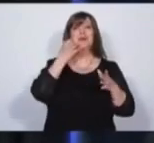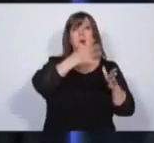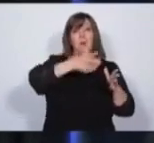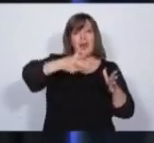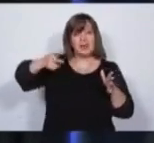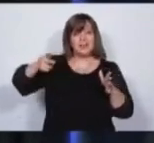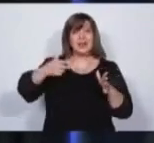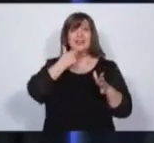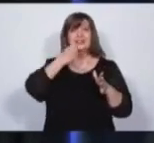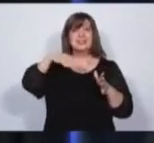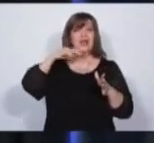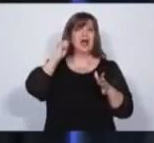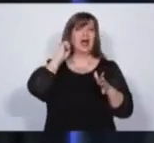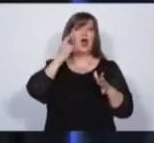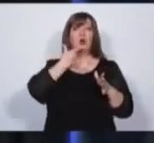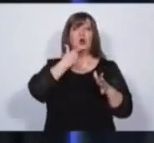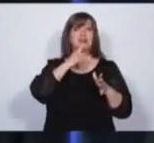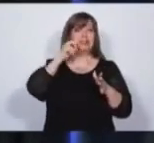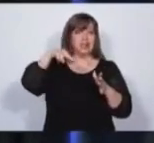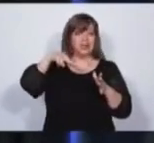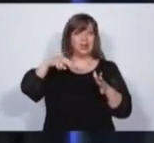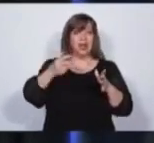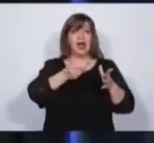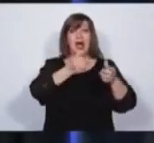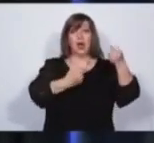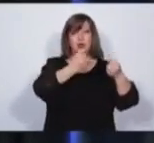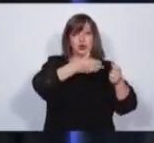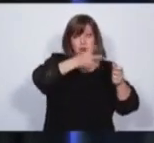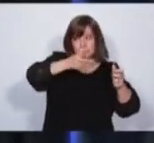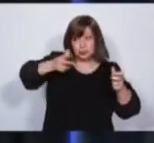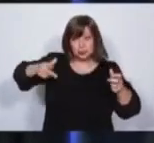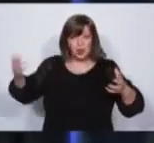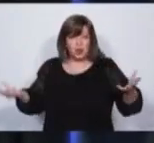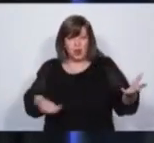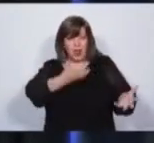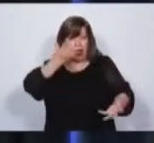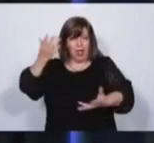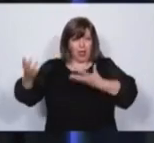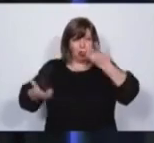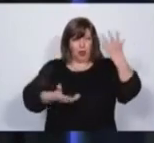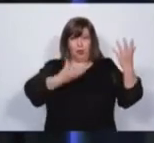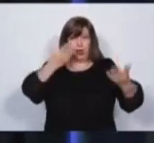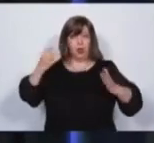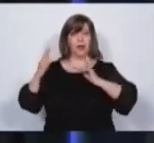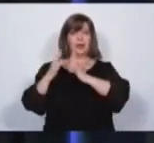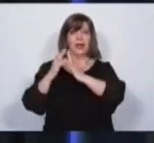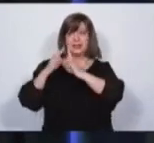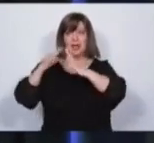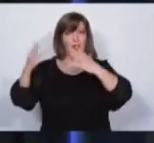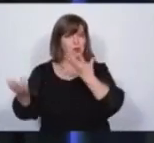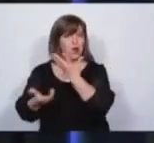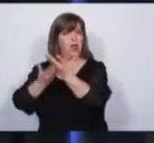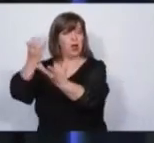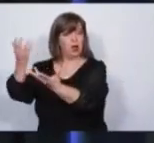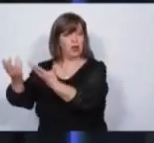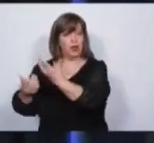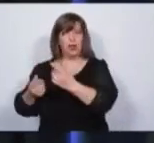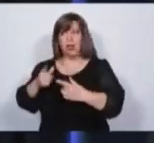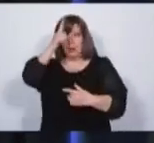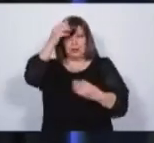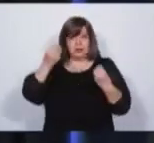en la favorita, se quemara todo y se quemaran las casitas que están ahí de los vecinos? Y ahí no estaban las fuerzas de seguridad.